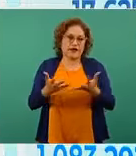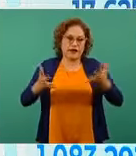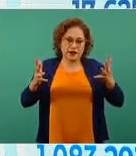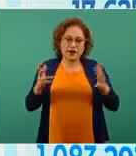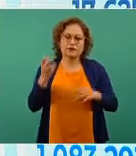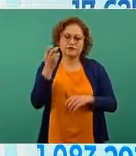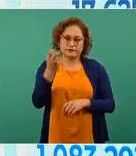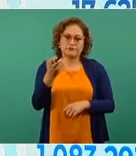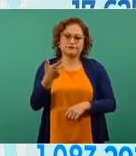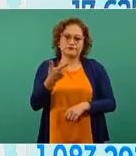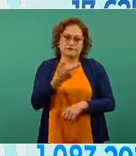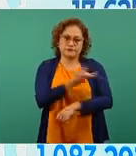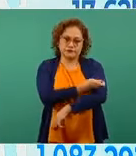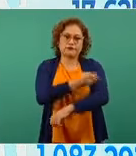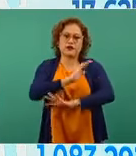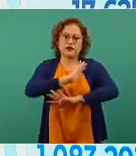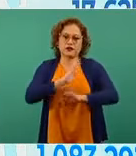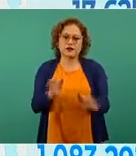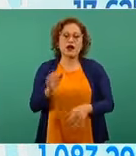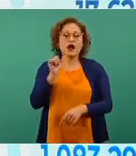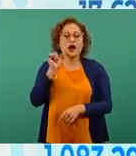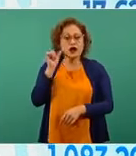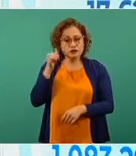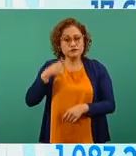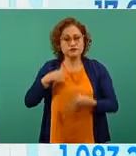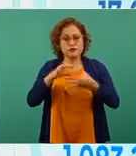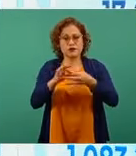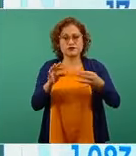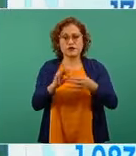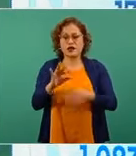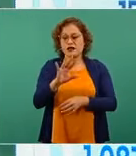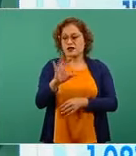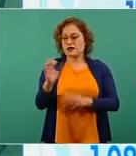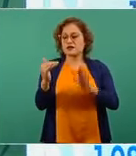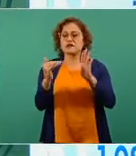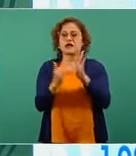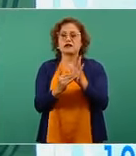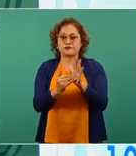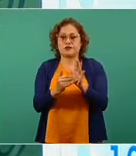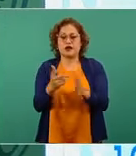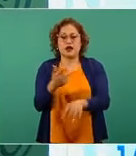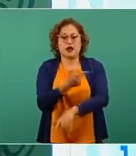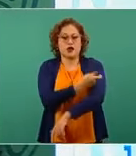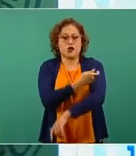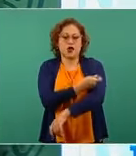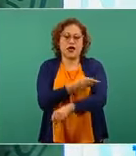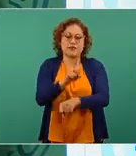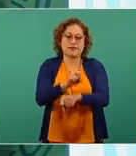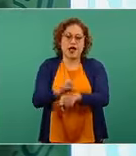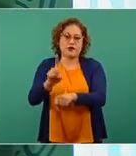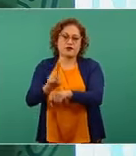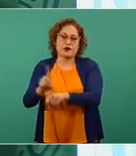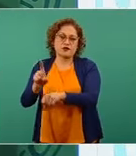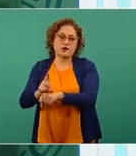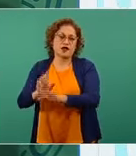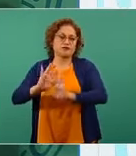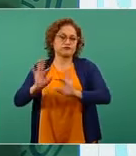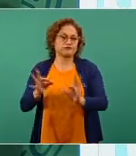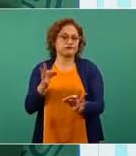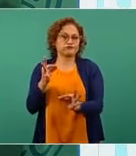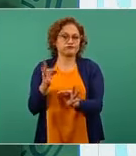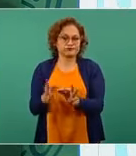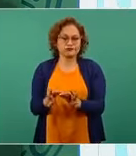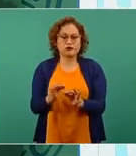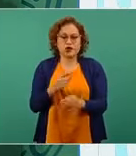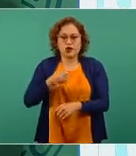comentamos ayer, superamos la barrera de las 500 mil dosis diarias y esperamos que, con la llegada continua de los